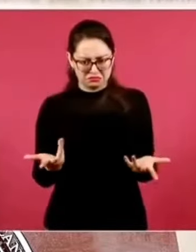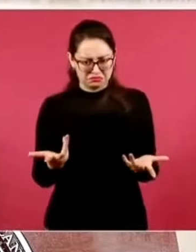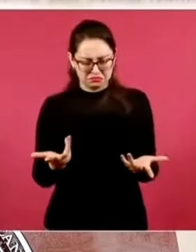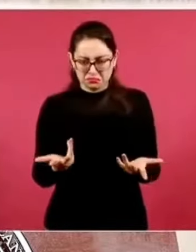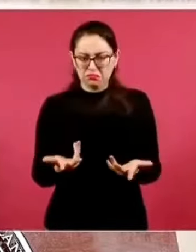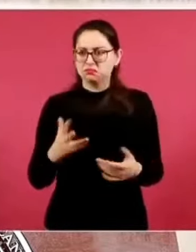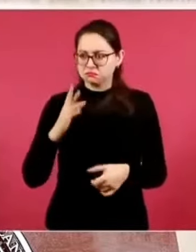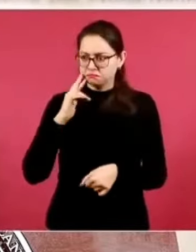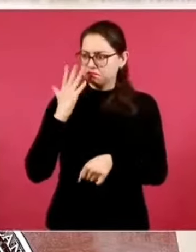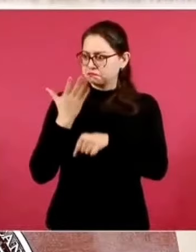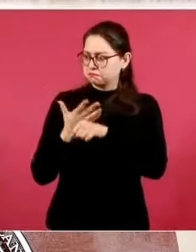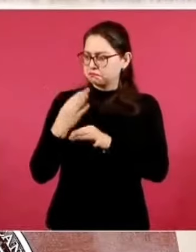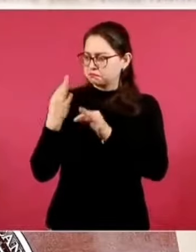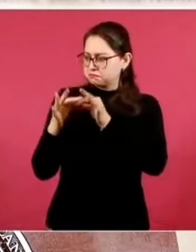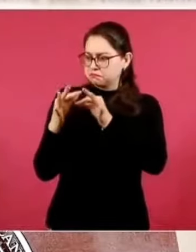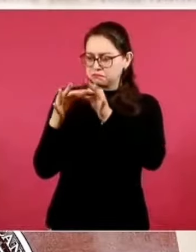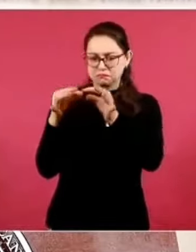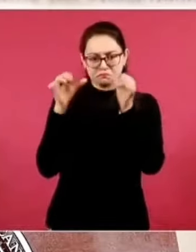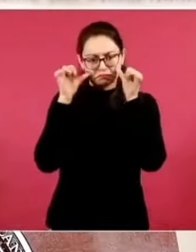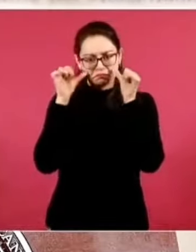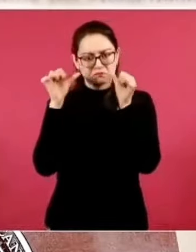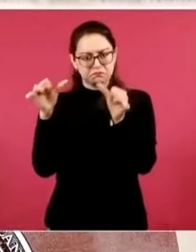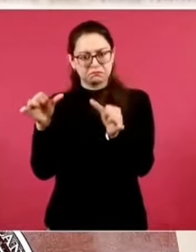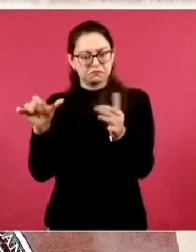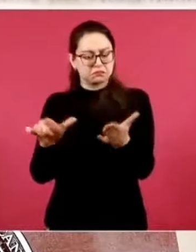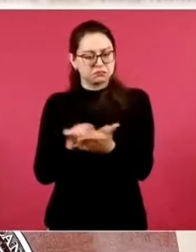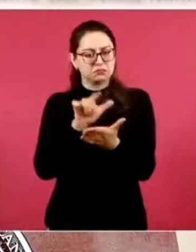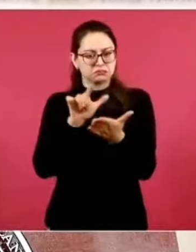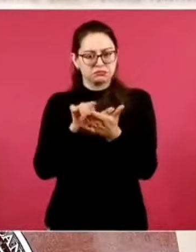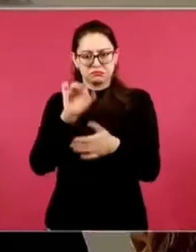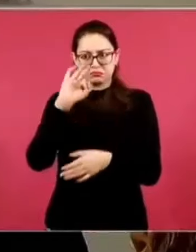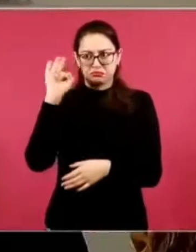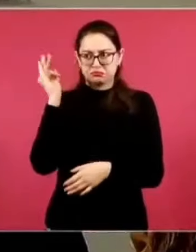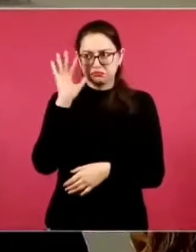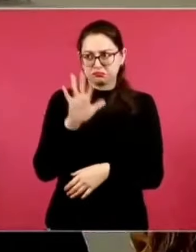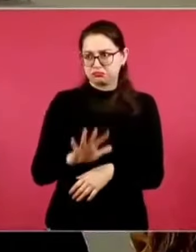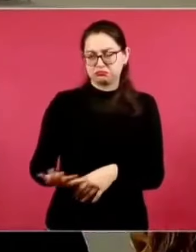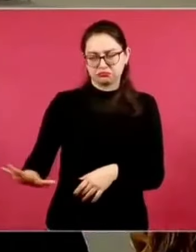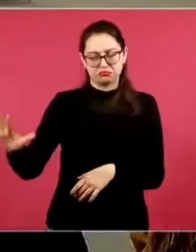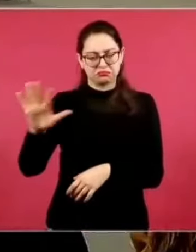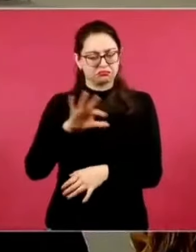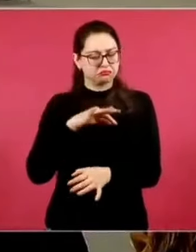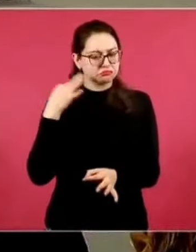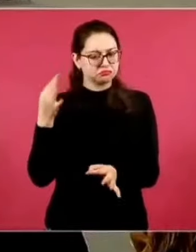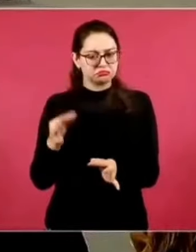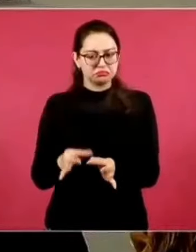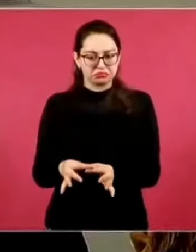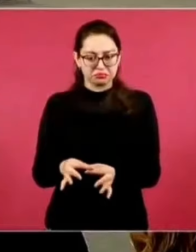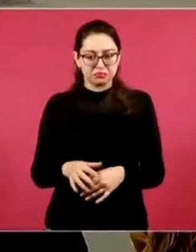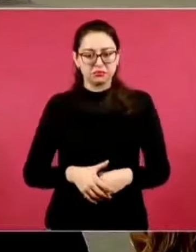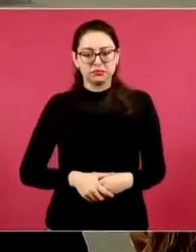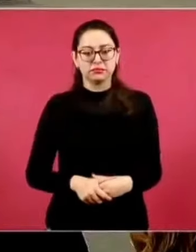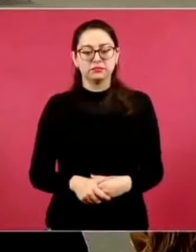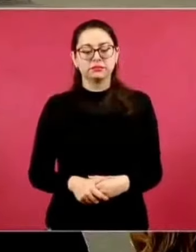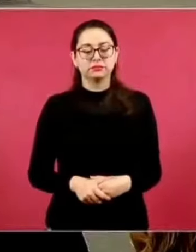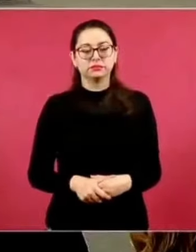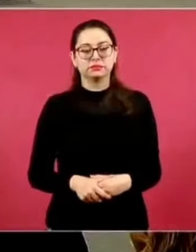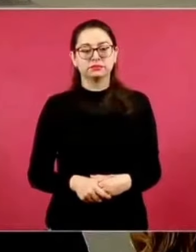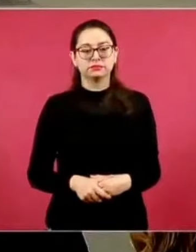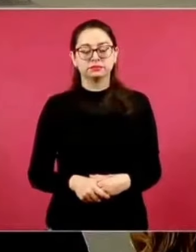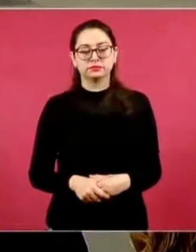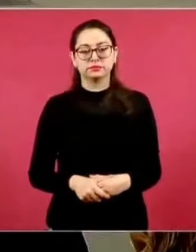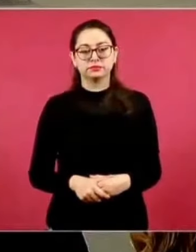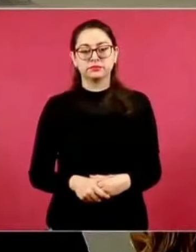responsabilidades que le otorga la Ley Federal sobre monumentos y zonas arqueológicas, artísticos e